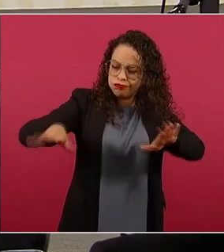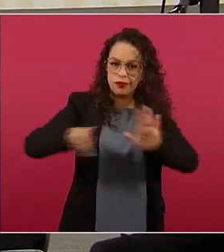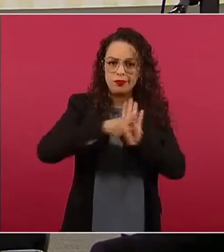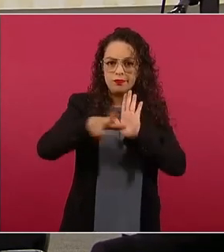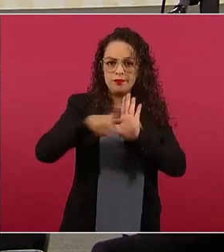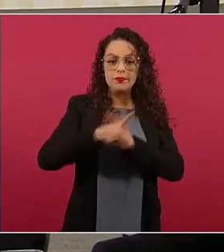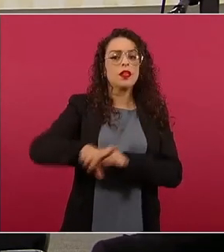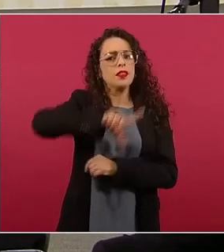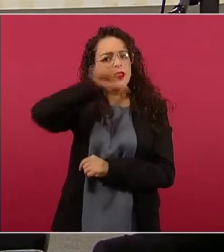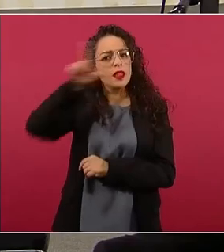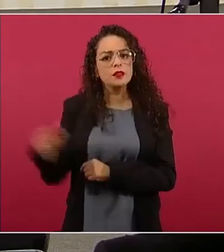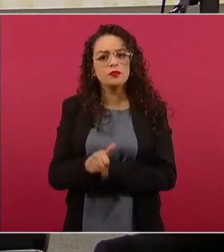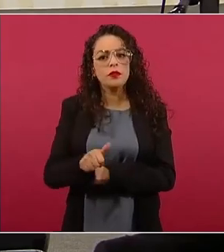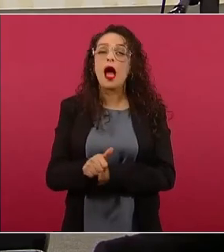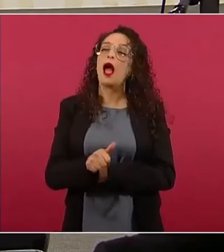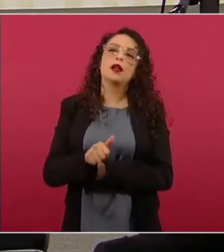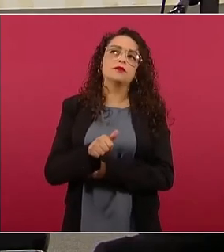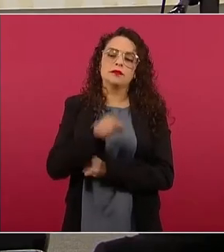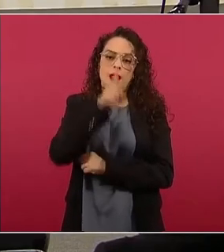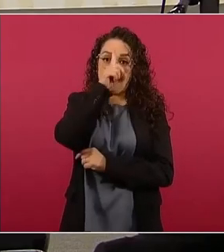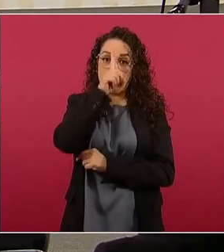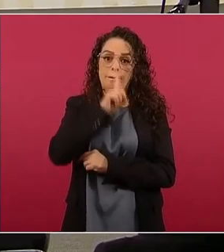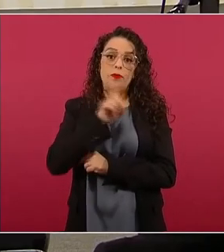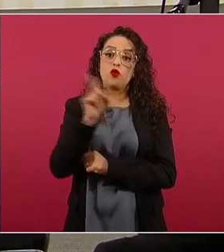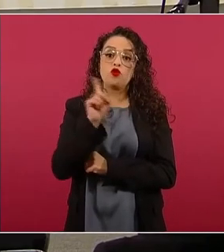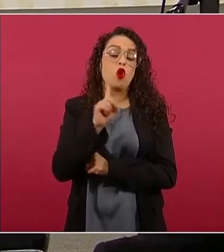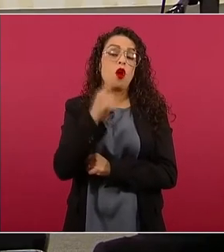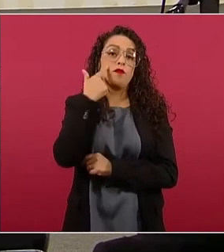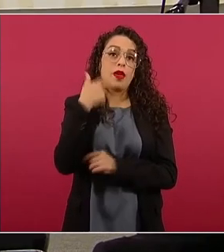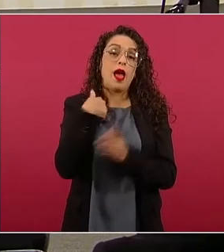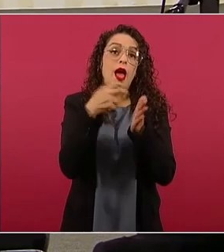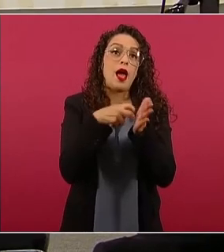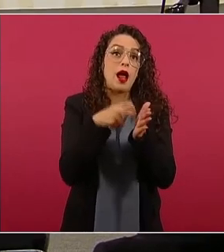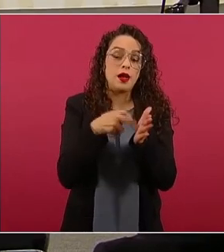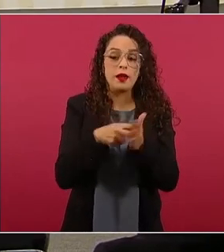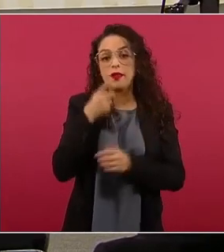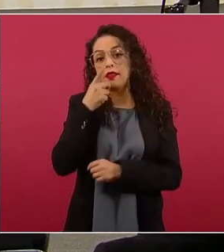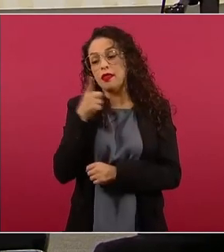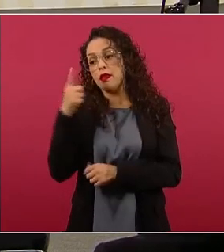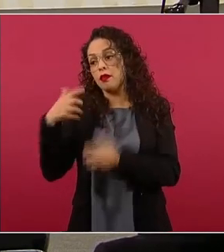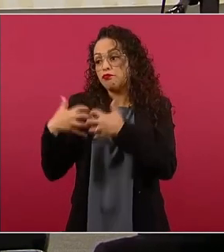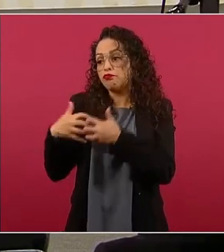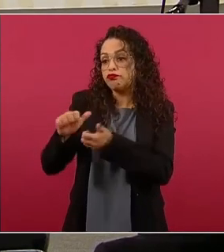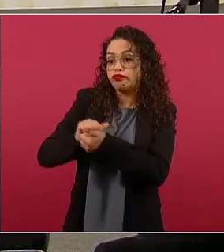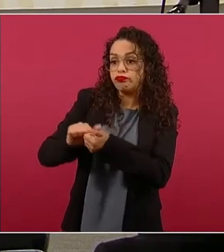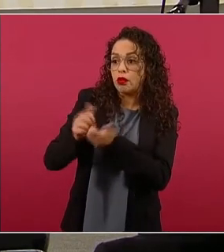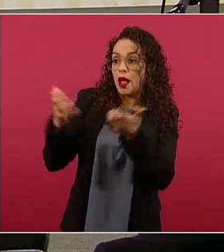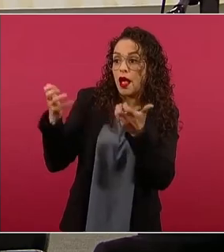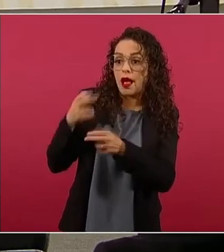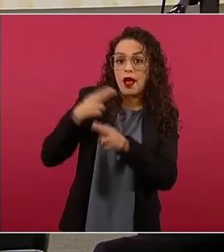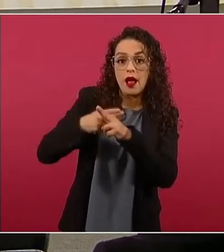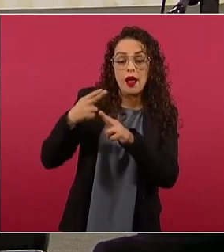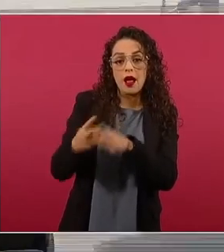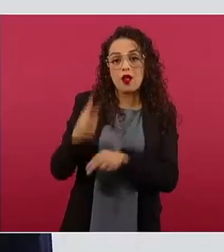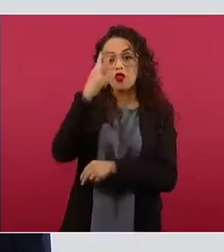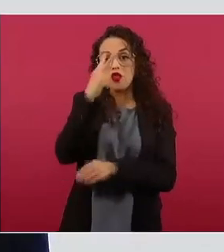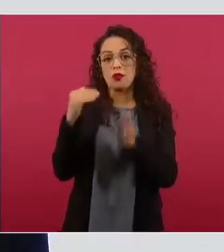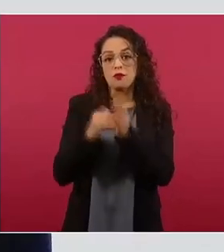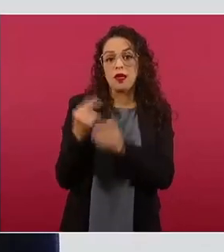desmentida esa información. Ahora difunden el asunto de que la refinería producirá gasolinas hasta el 2025.